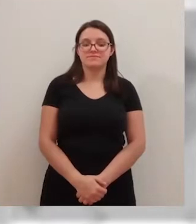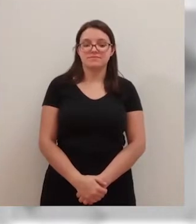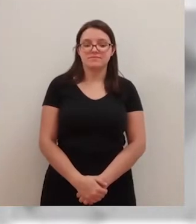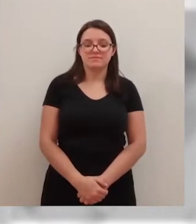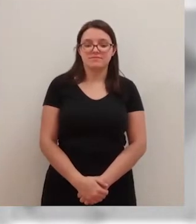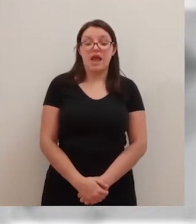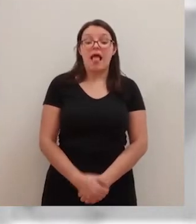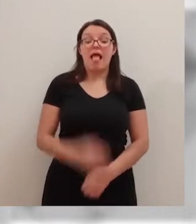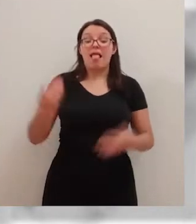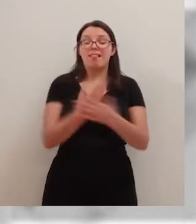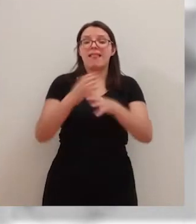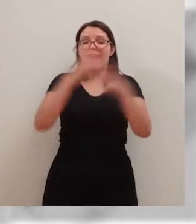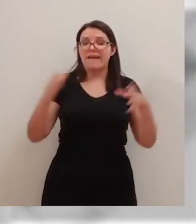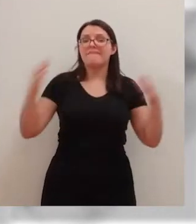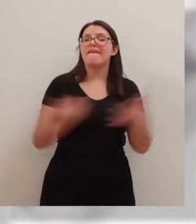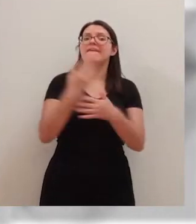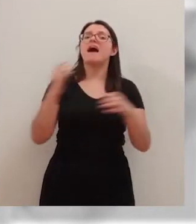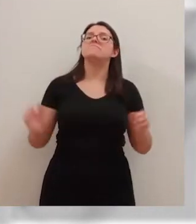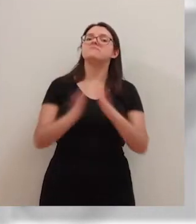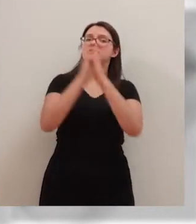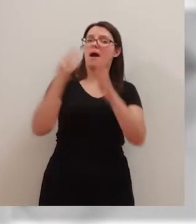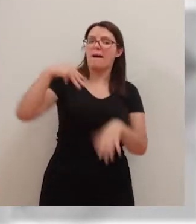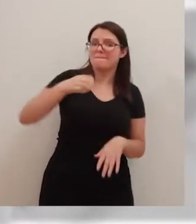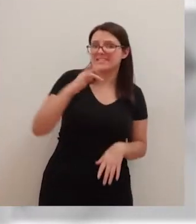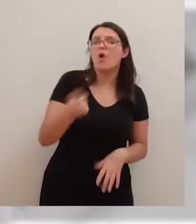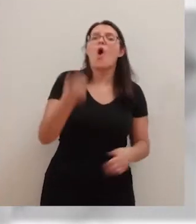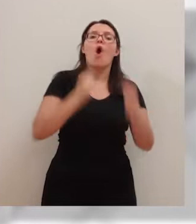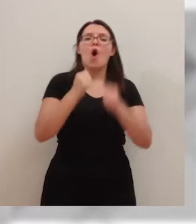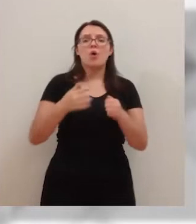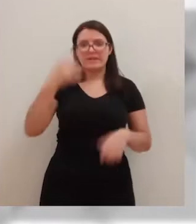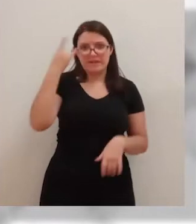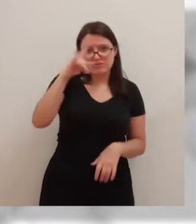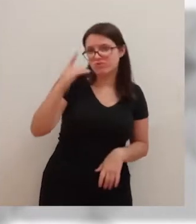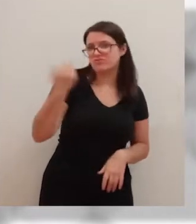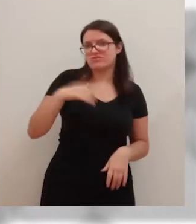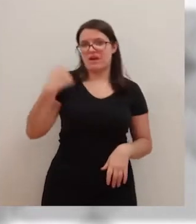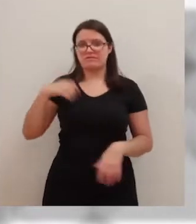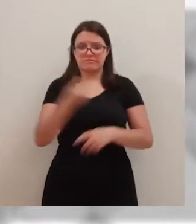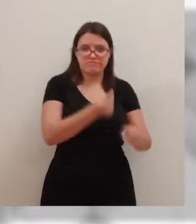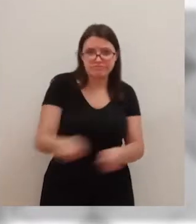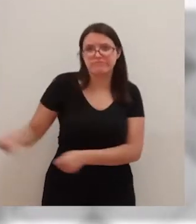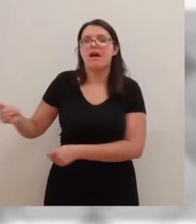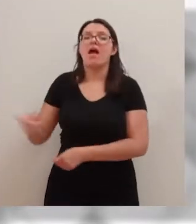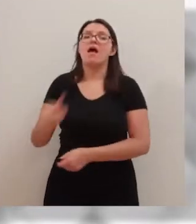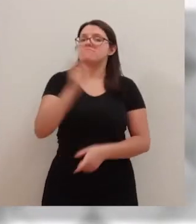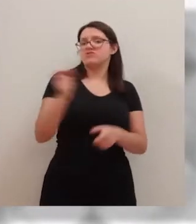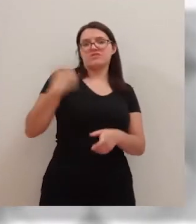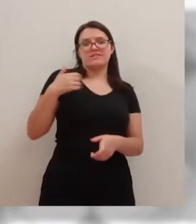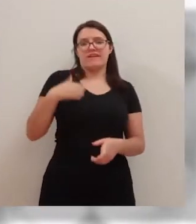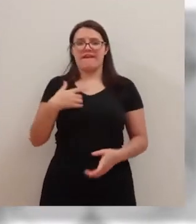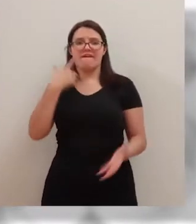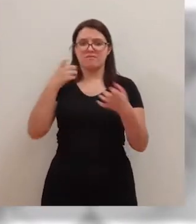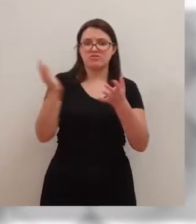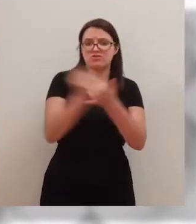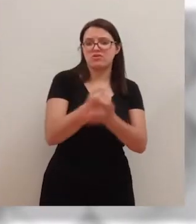Y por último, el día grande, el día de San Mateo, pues hemos hecho una correa de toros que ya sí hemos tirado toda la carne en el asador. No hemos